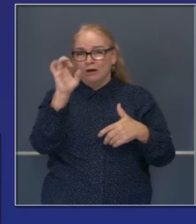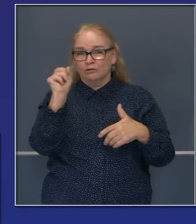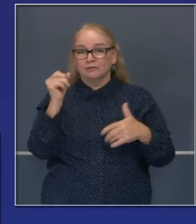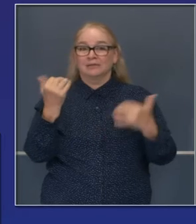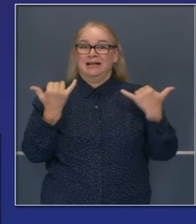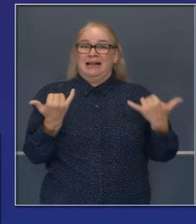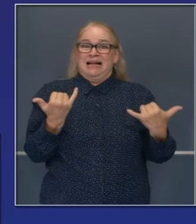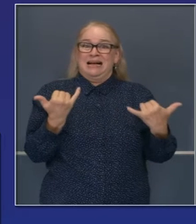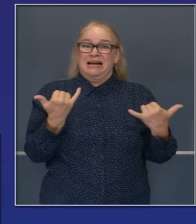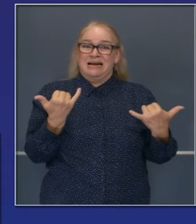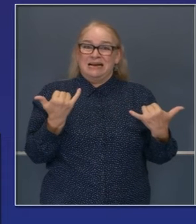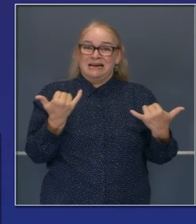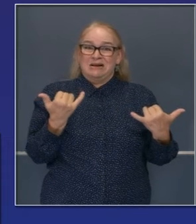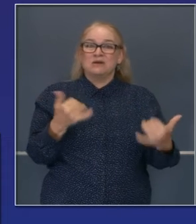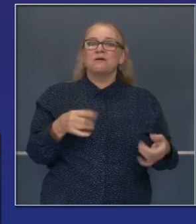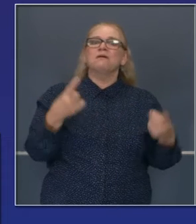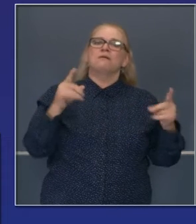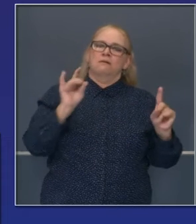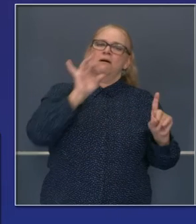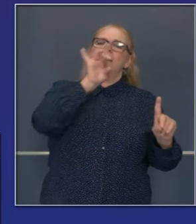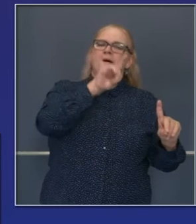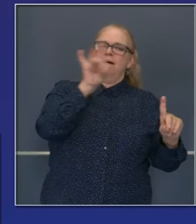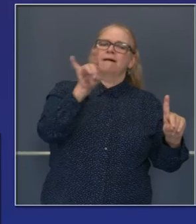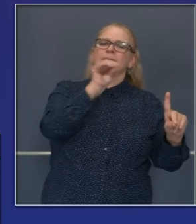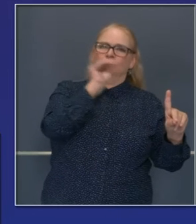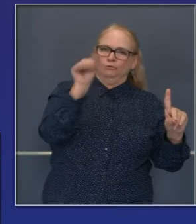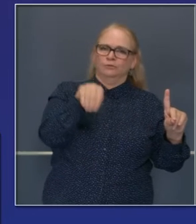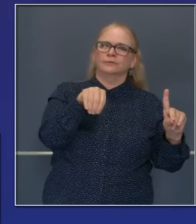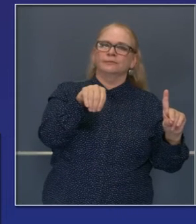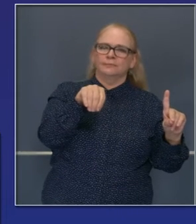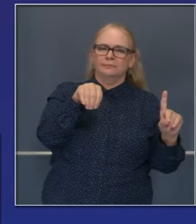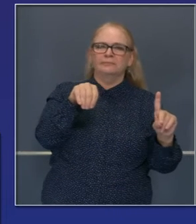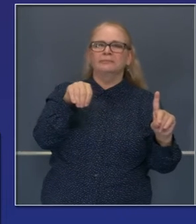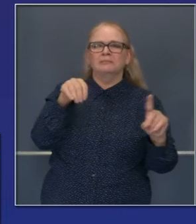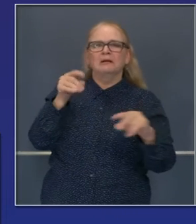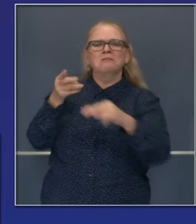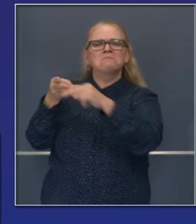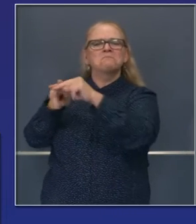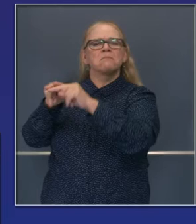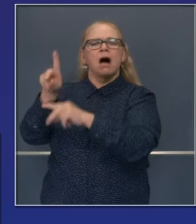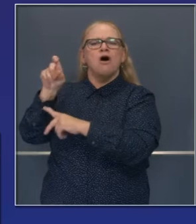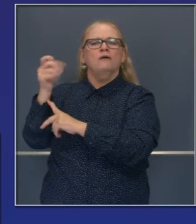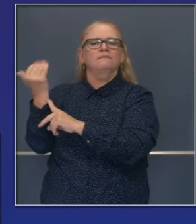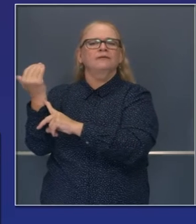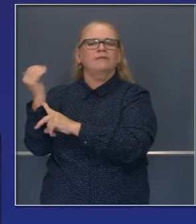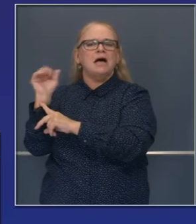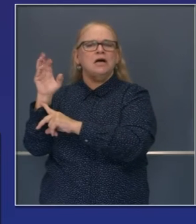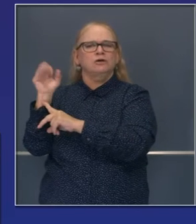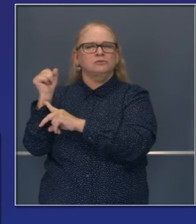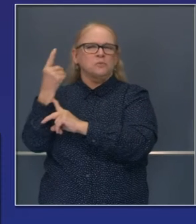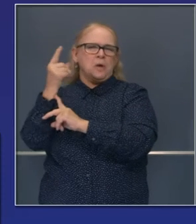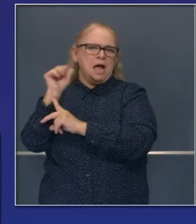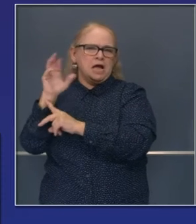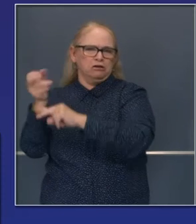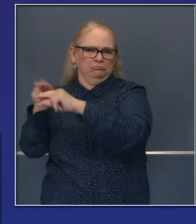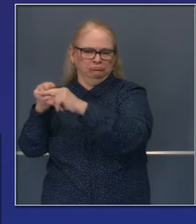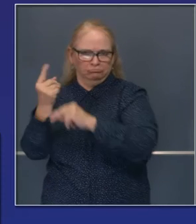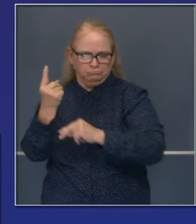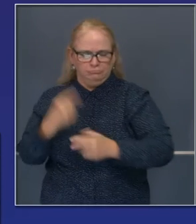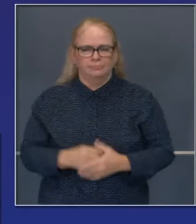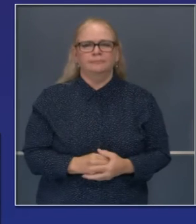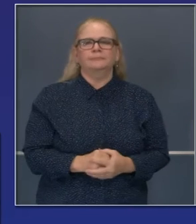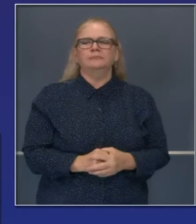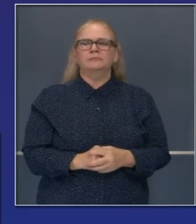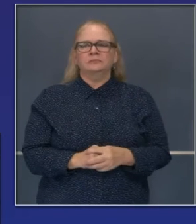62% en la semana pasada. Ahora, mayor contención a 88%, para ser exactos.